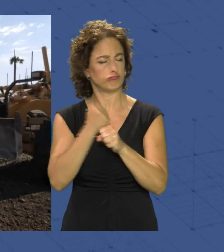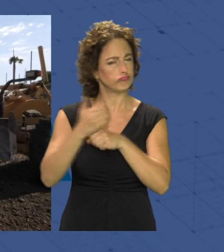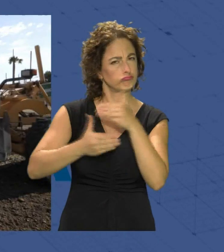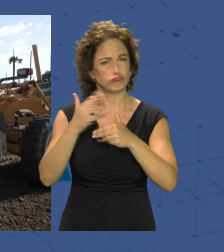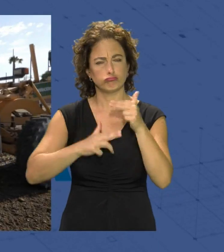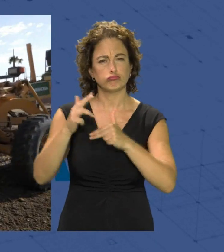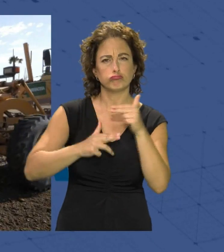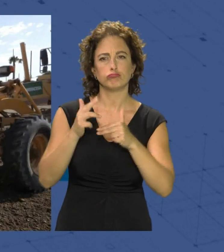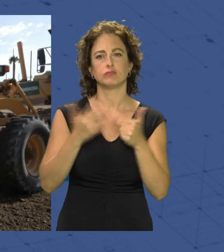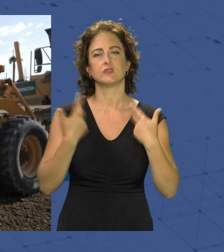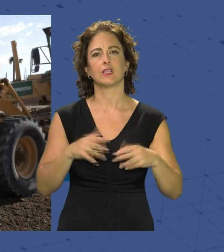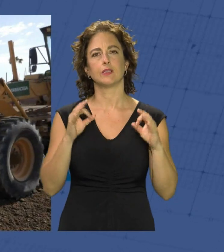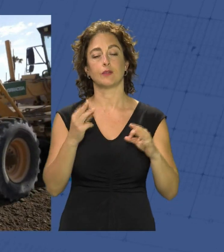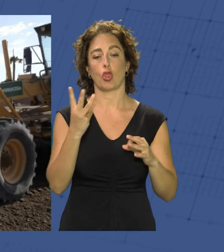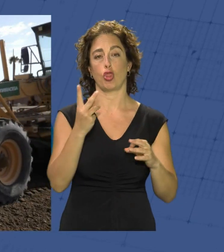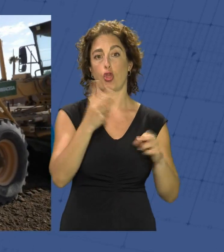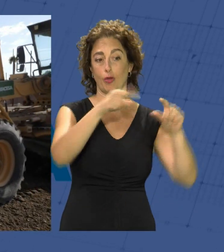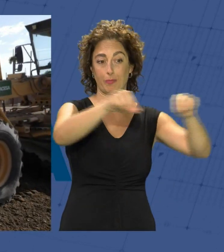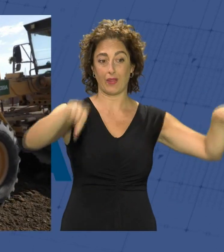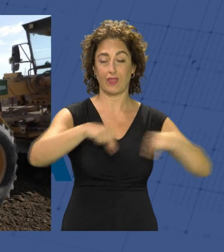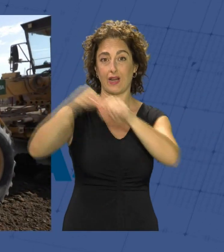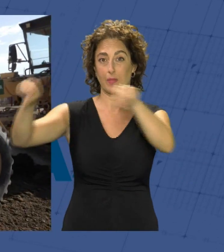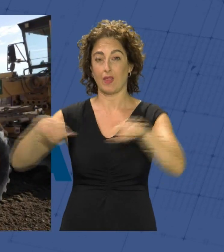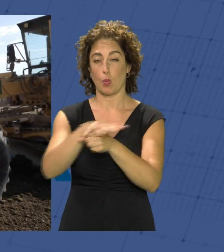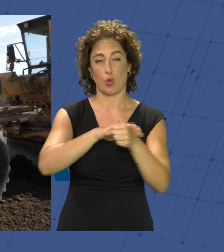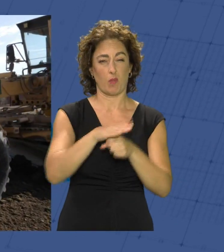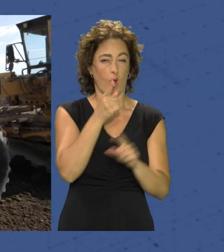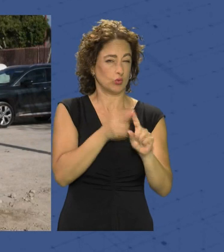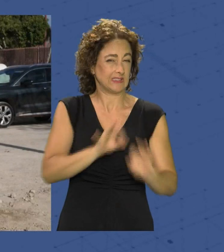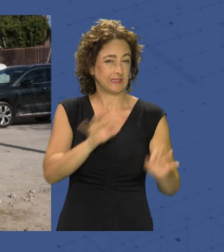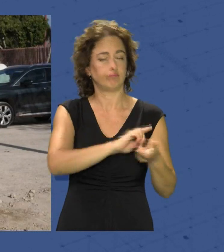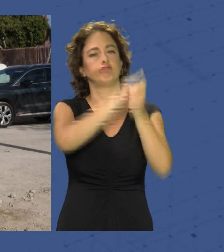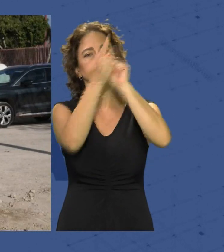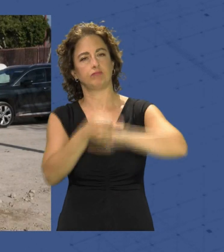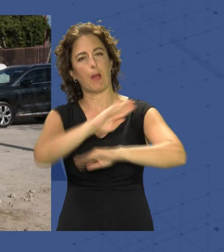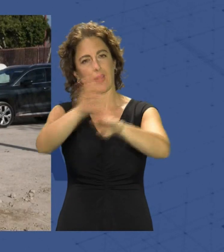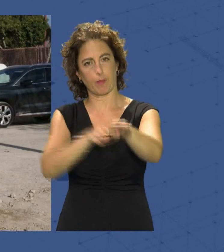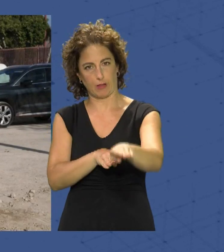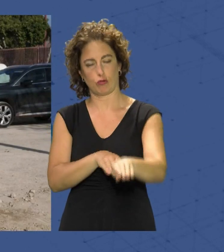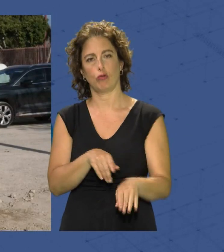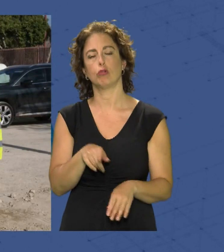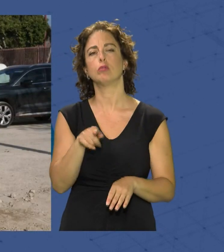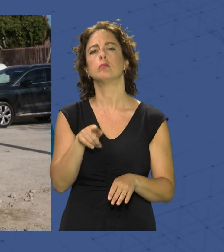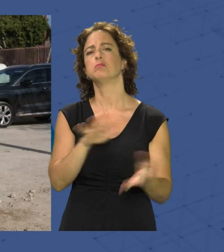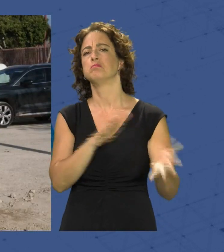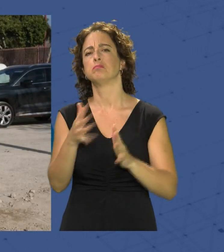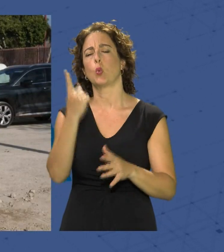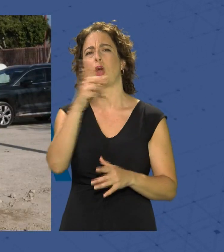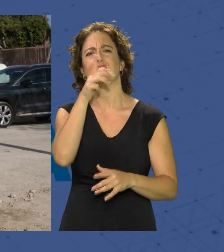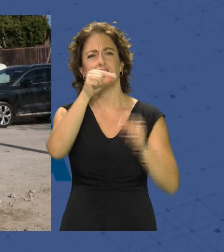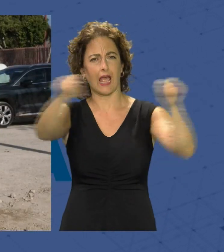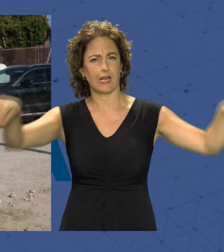se convierte dos parcelas municipales sin uso en un aparcamiento Estamos hablando de algo más de una hectárea